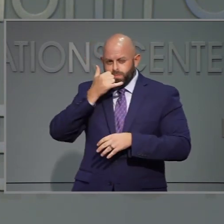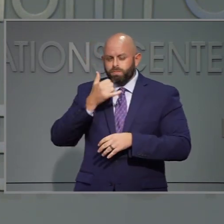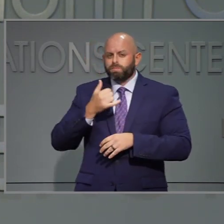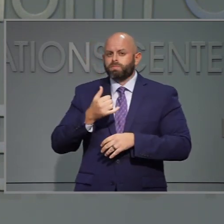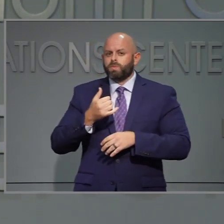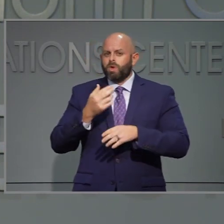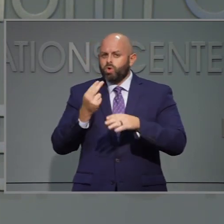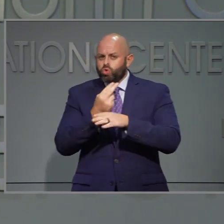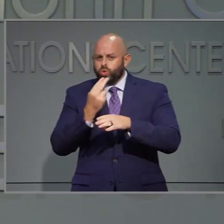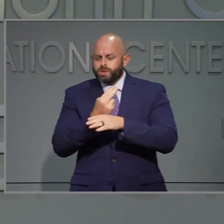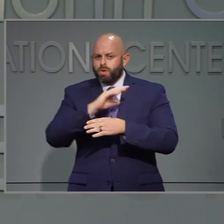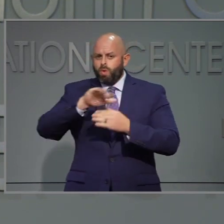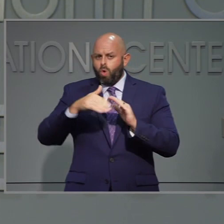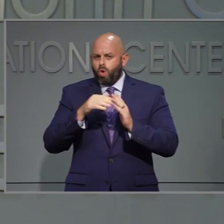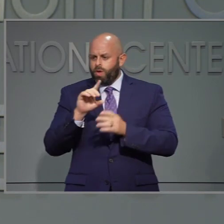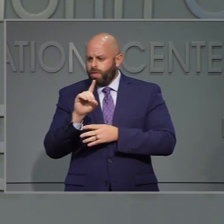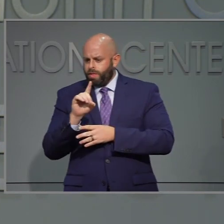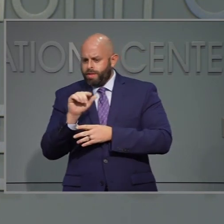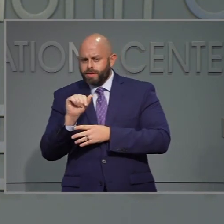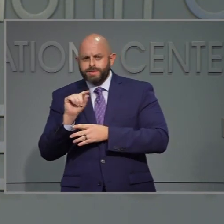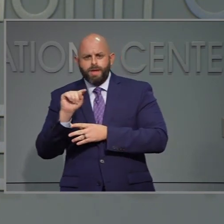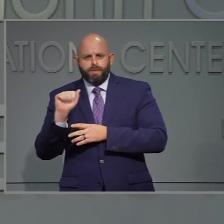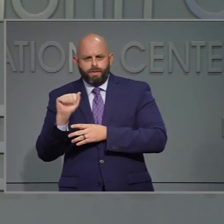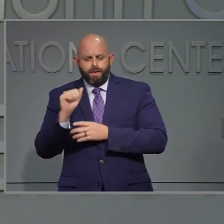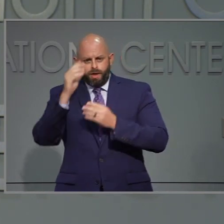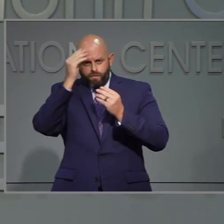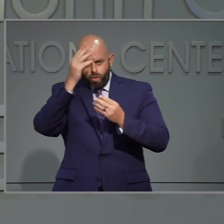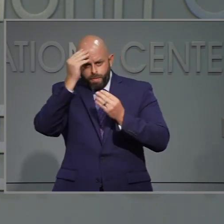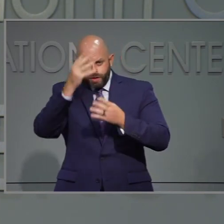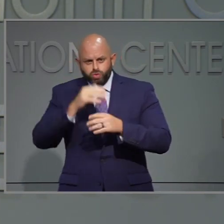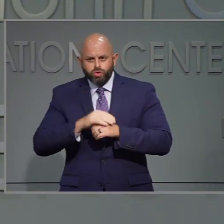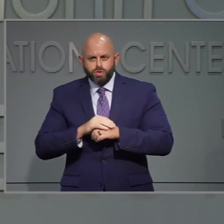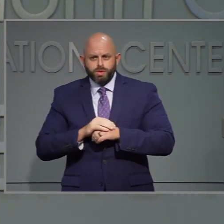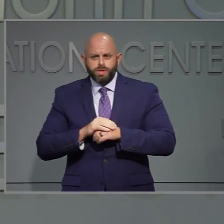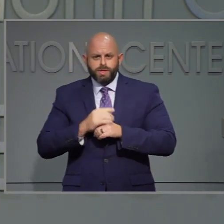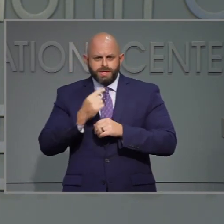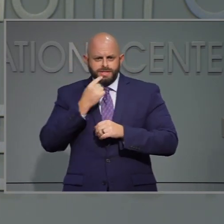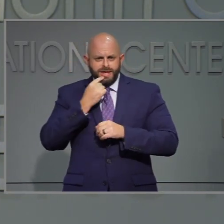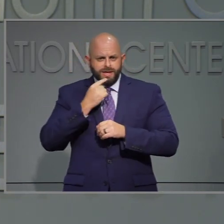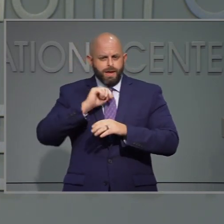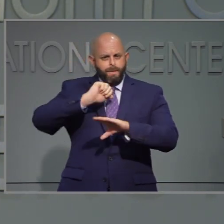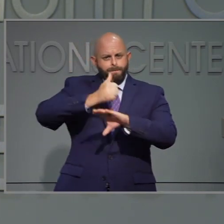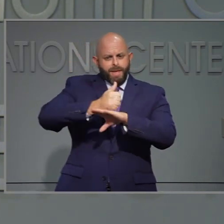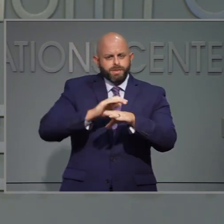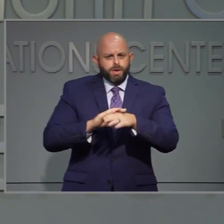Sí. El porcentaje de pruebas positivas.